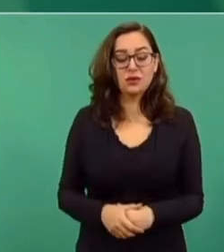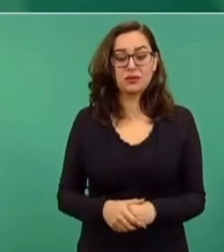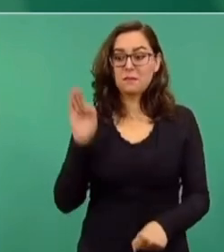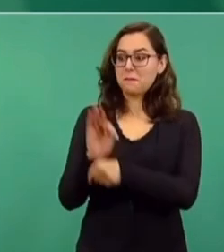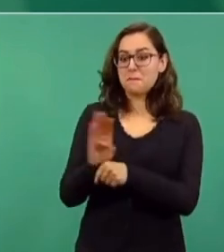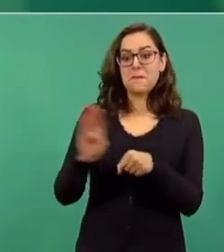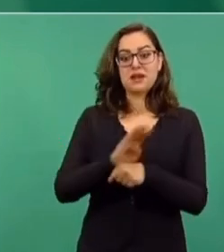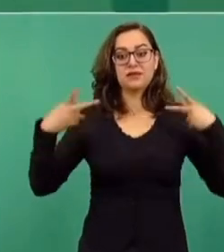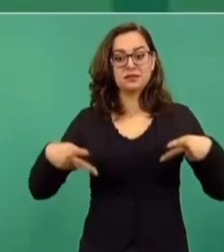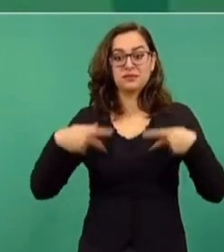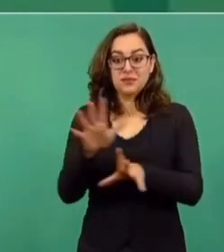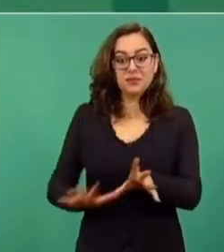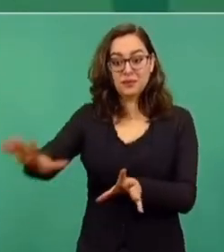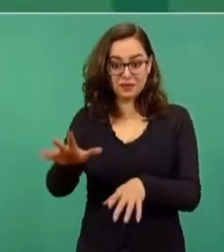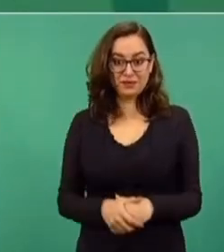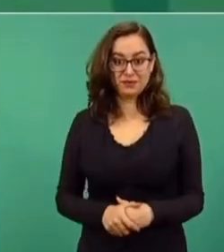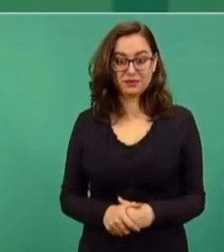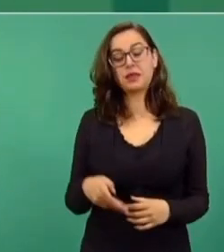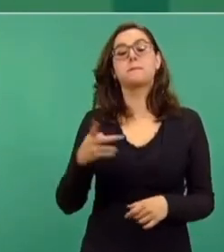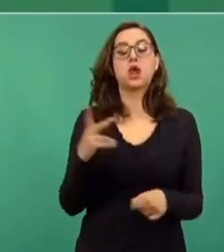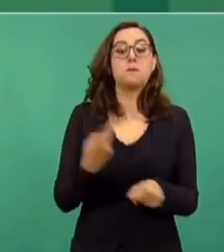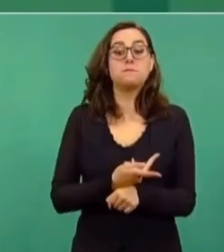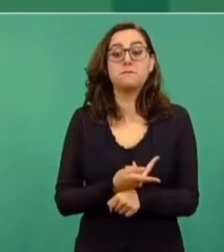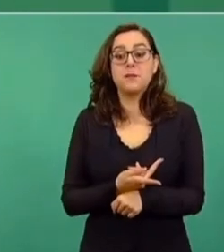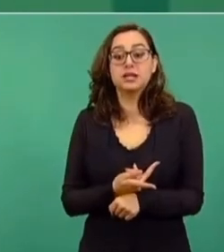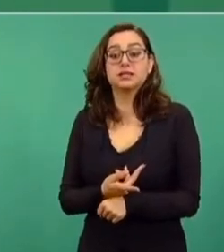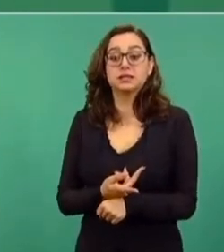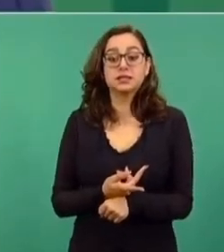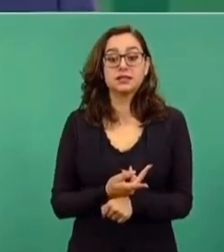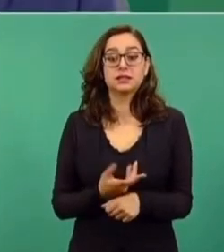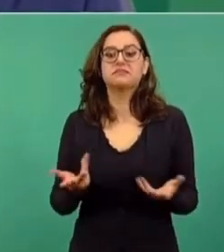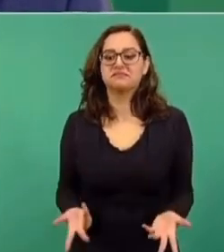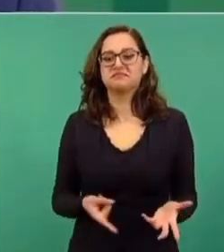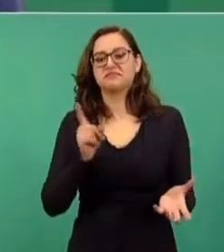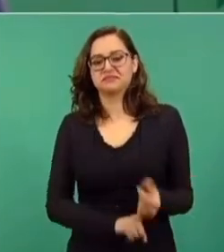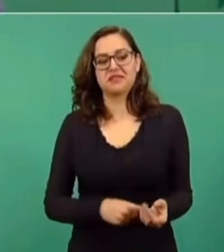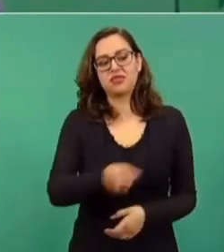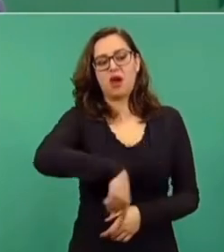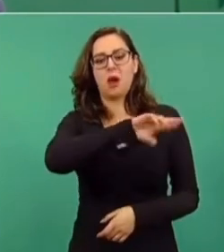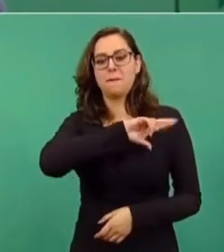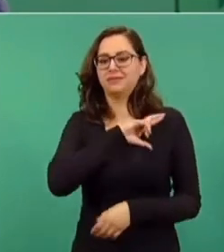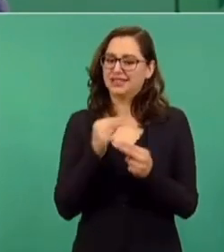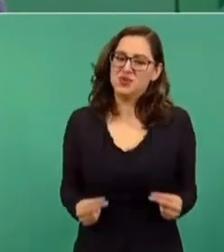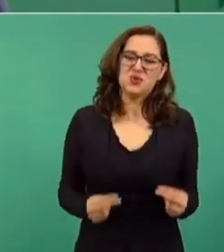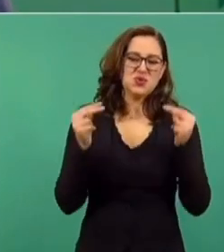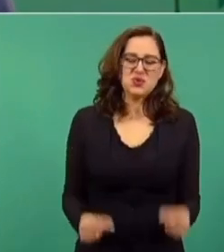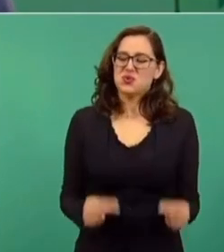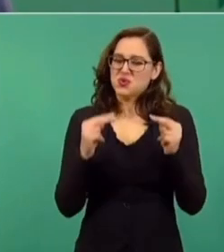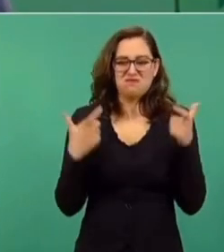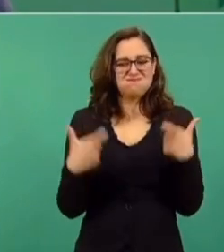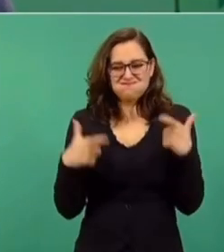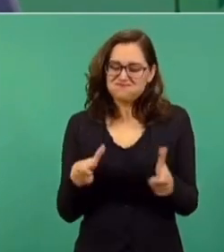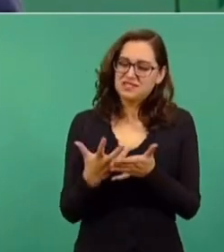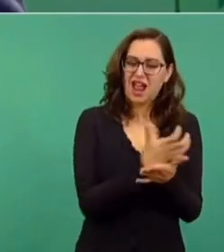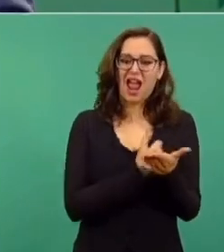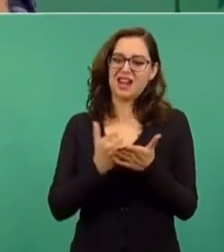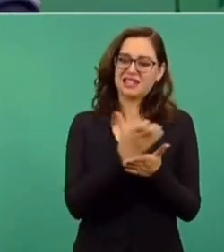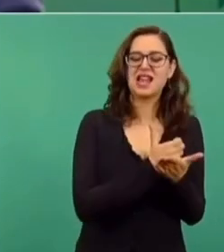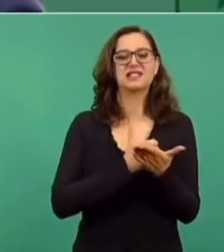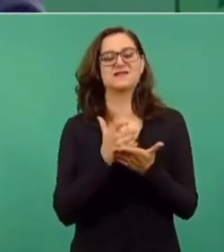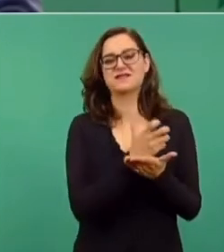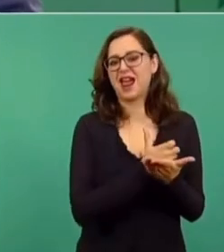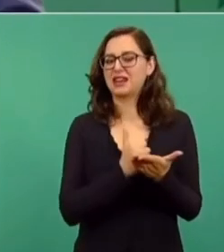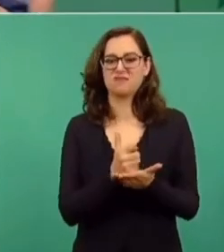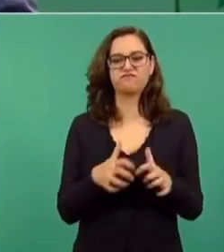Lo que pasa es que son negocios jugosísimos de unos cuantos que tenían